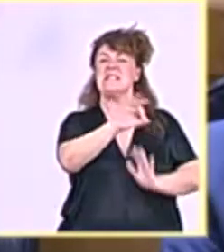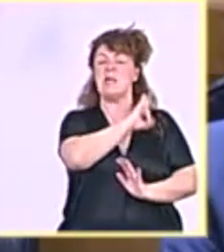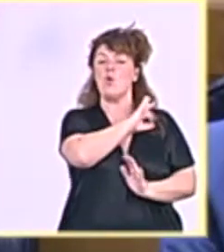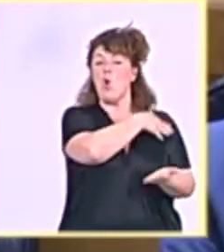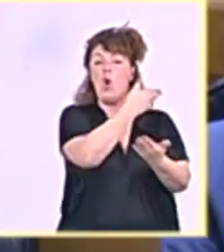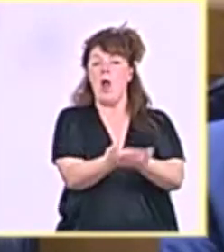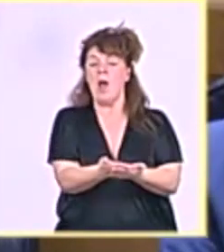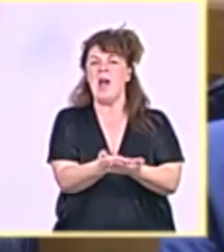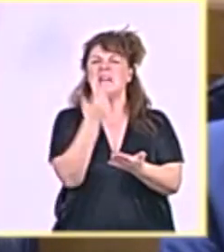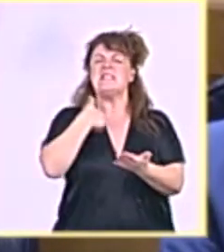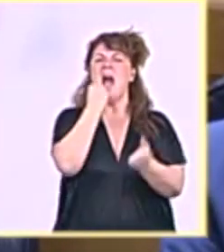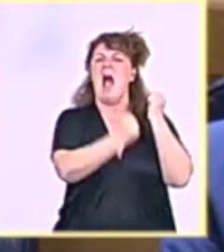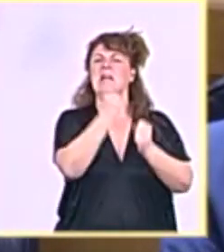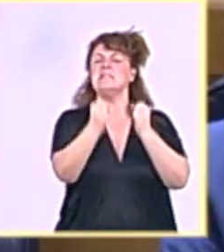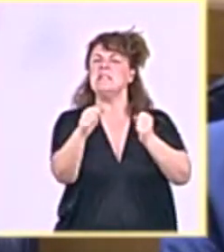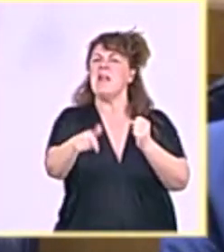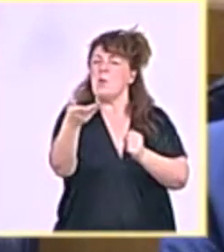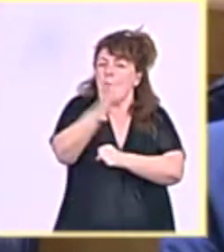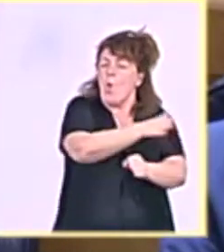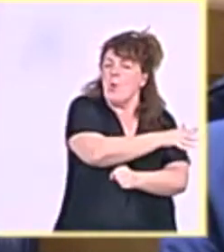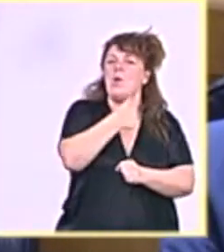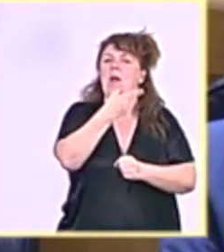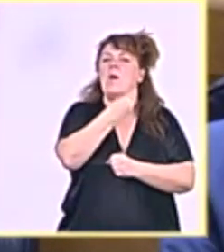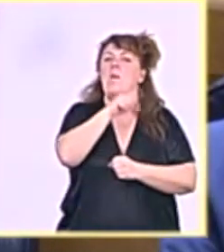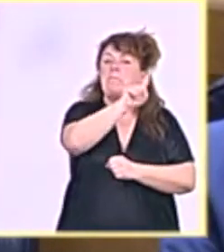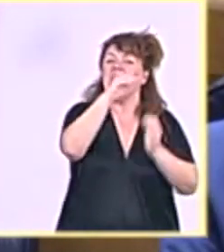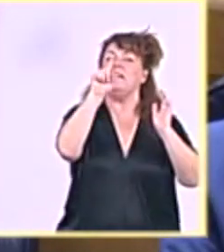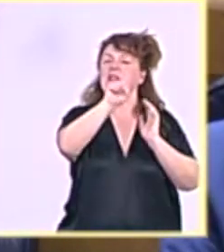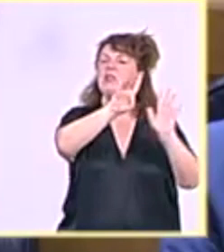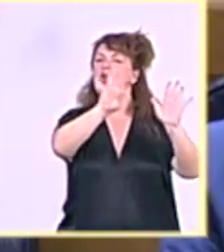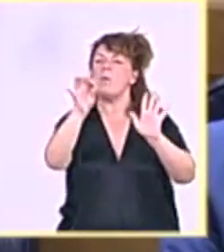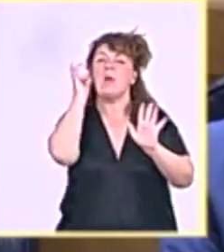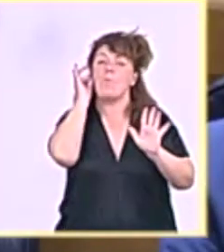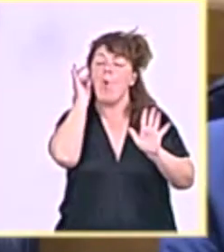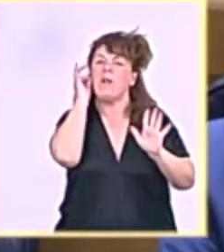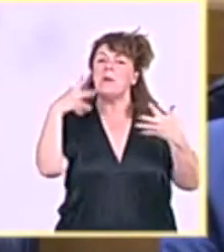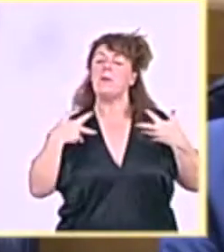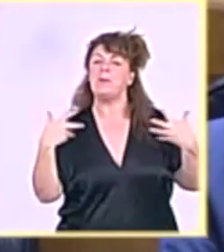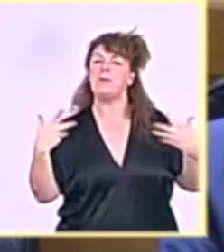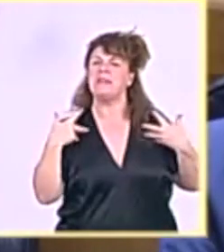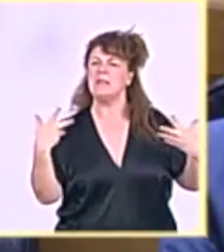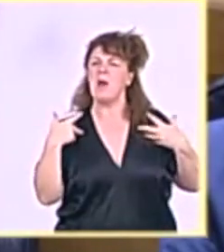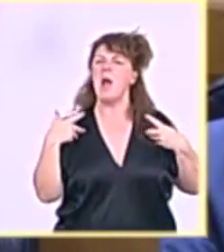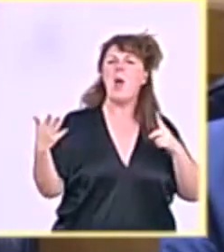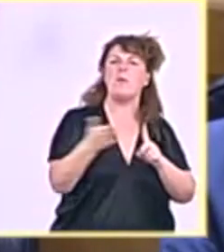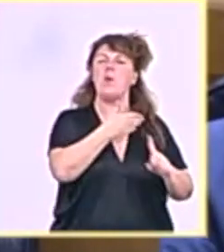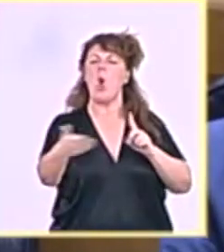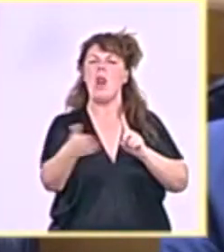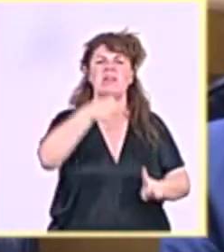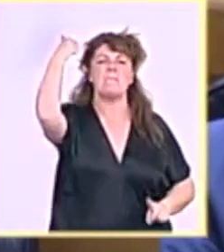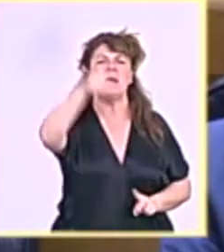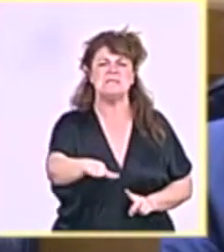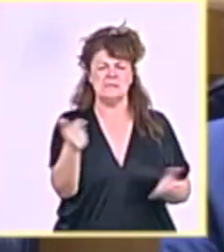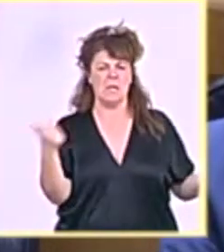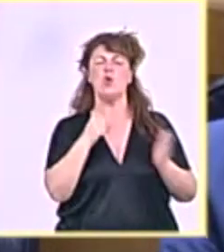.190 mujeres víctimas de la violencia machista. Yo le rogaría a usted y a su partido que traten los